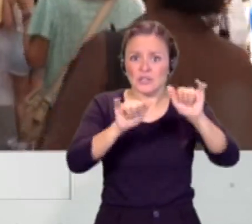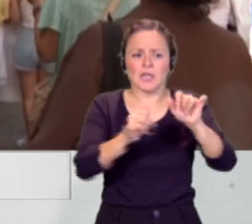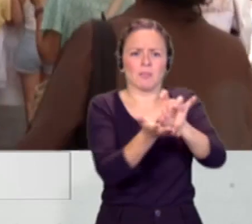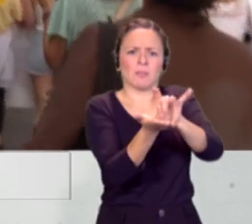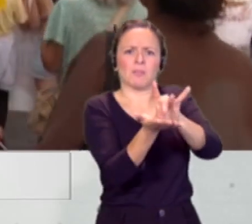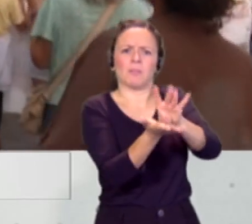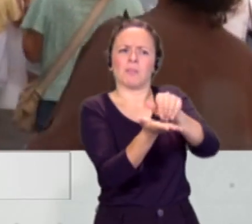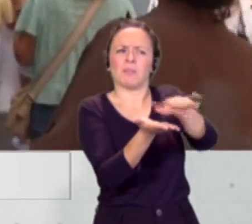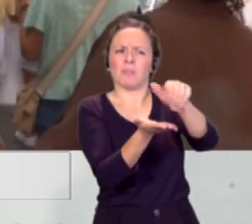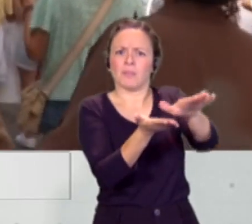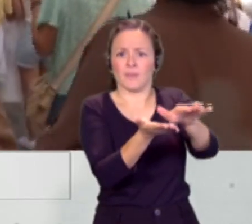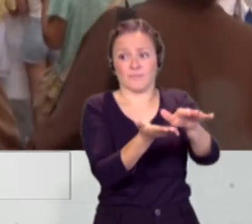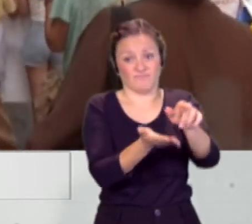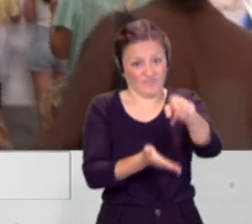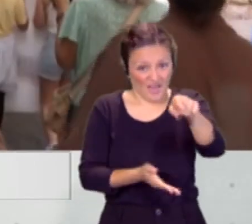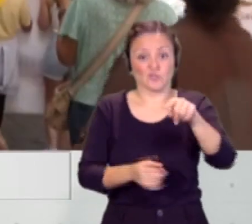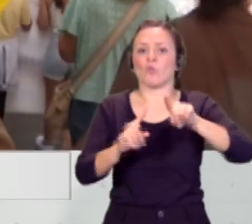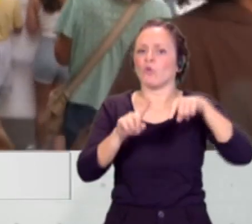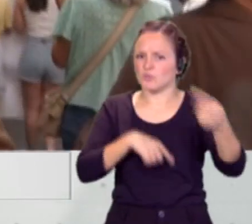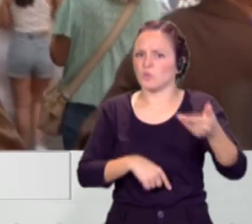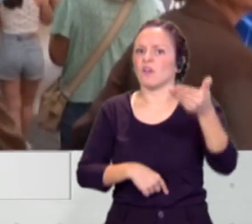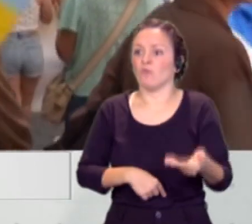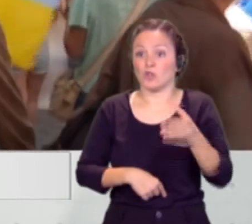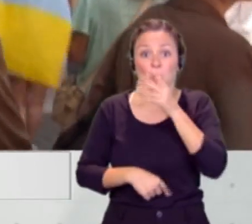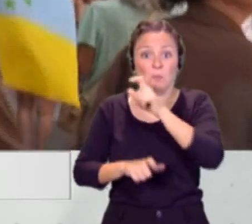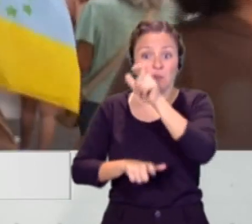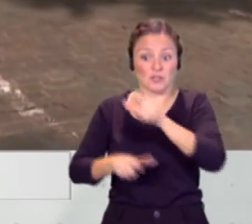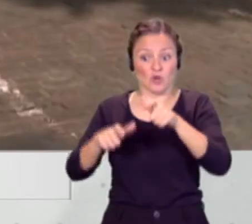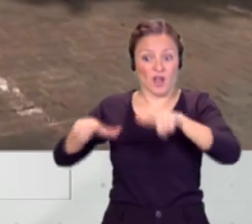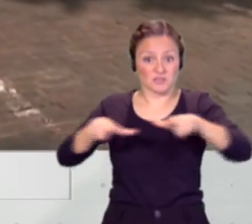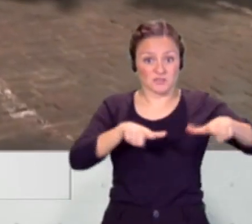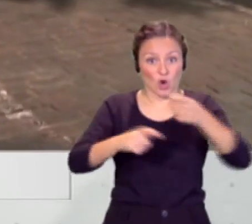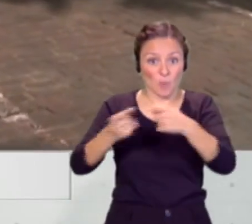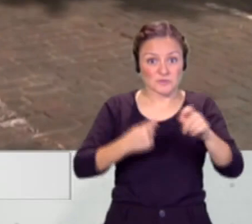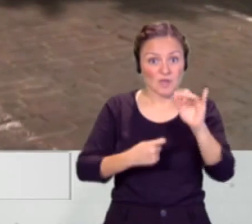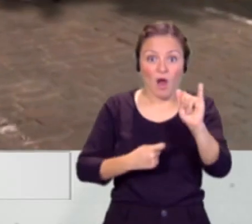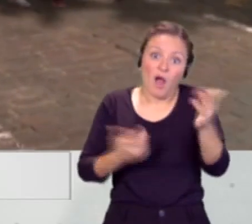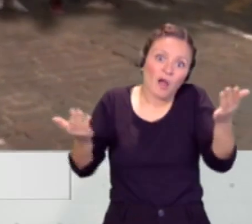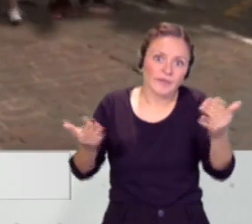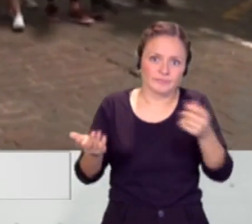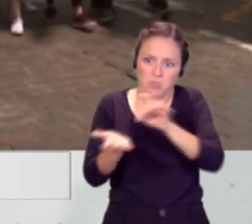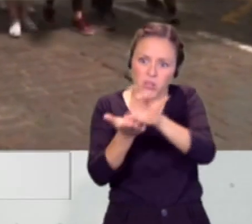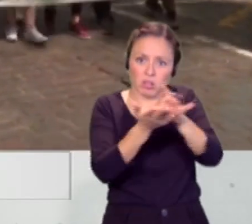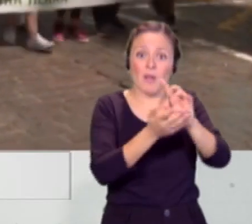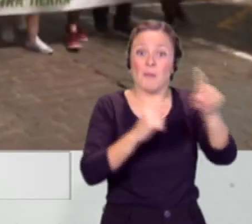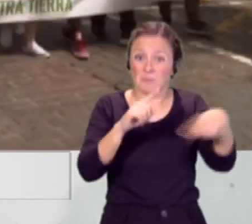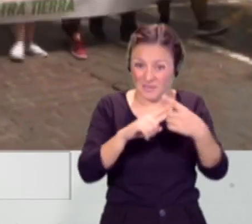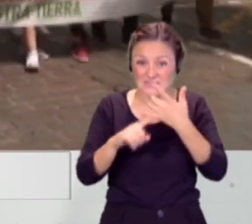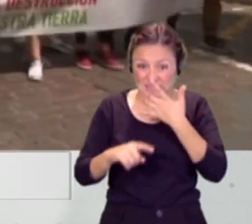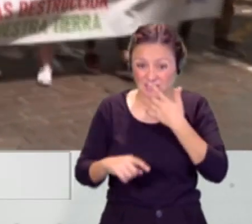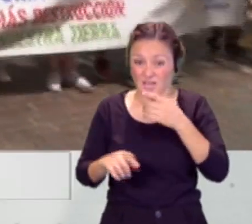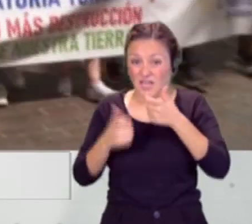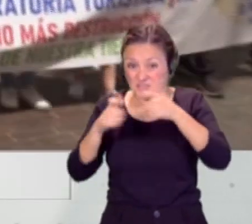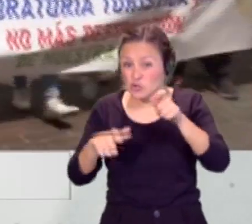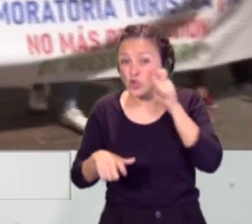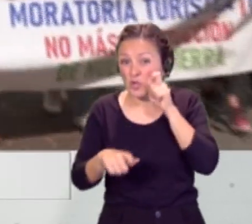de las alcarabaneras. Esto va a tener grandes consecuencias para esos comerciantes y todos estos planteamientos de rechazo al sector turístico